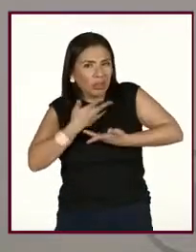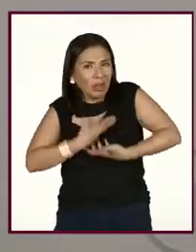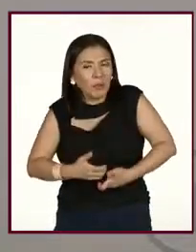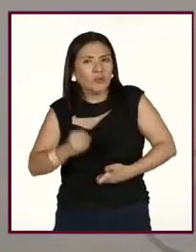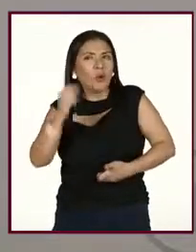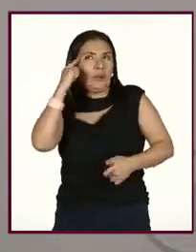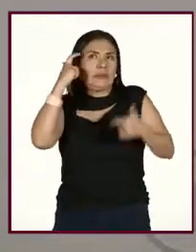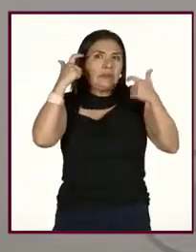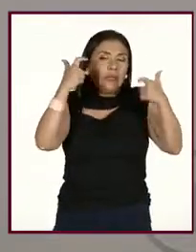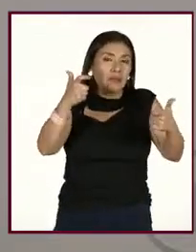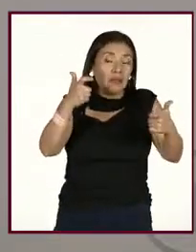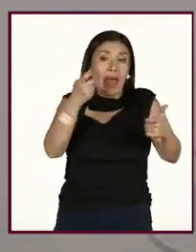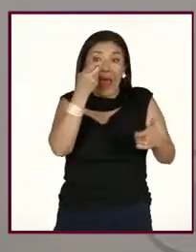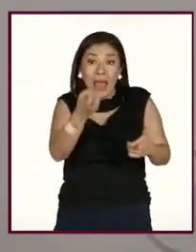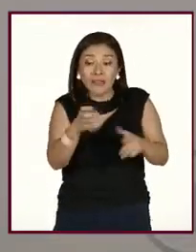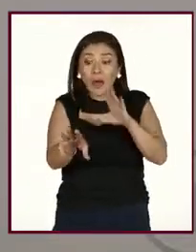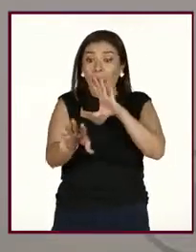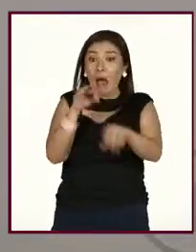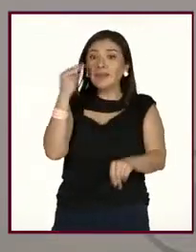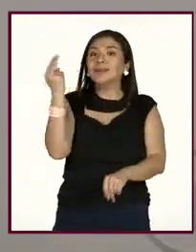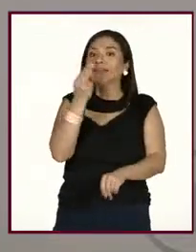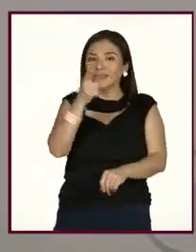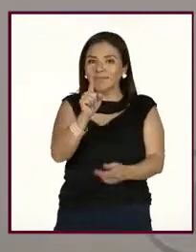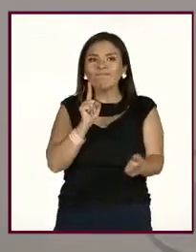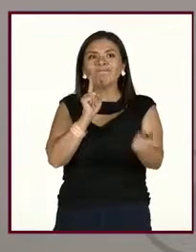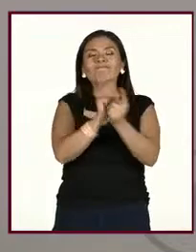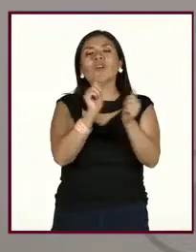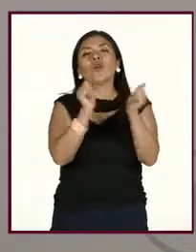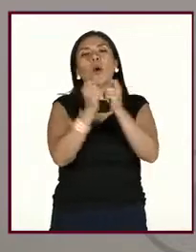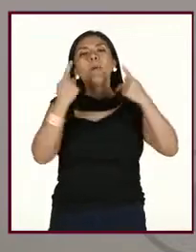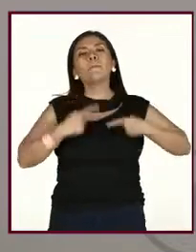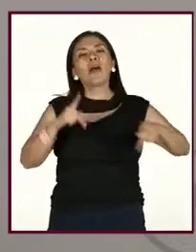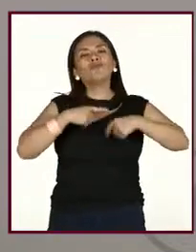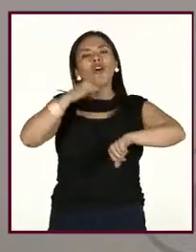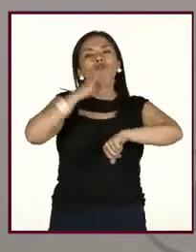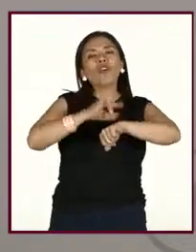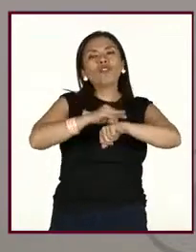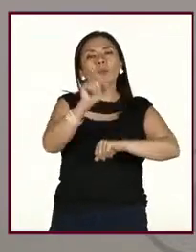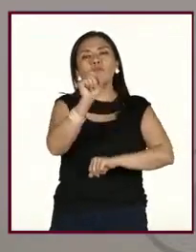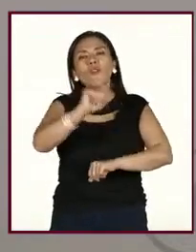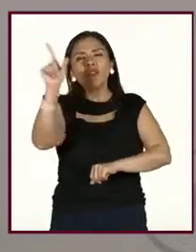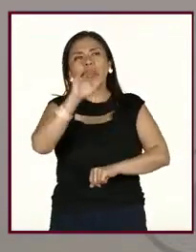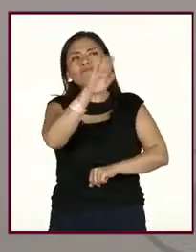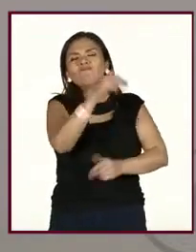para esto, pues, sí es importante acercarnos a un profesional, buscar ayuda.